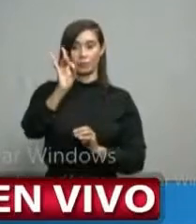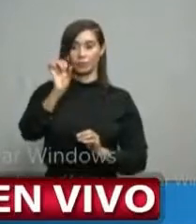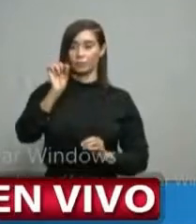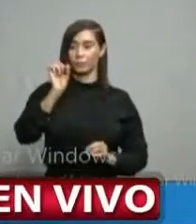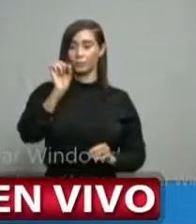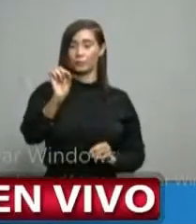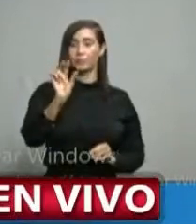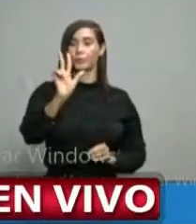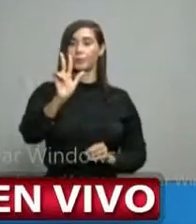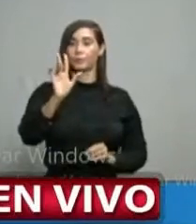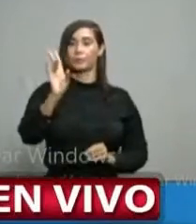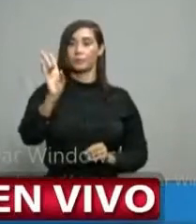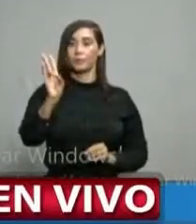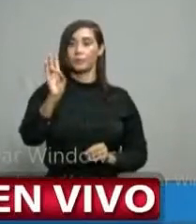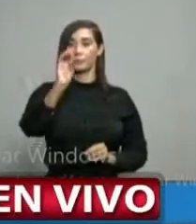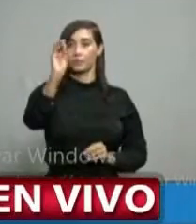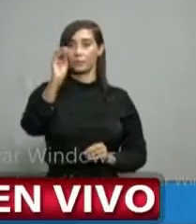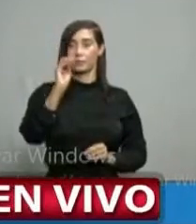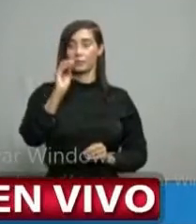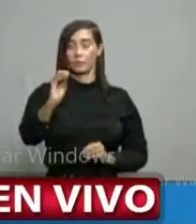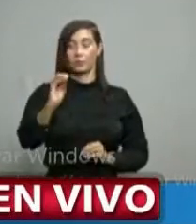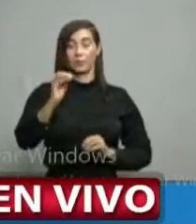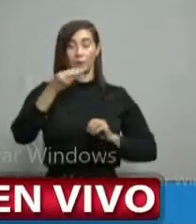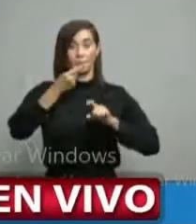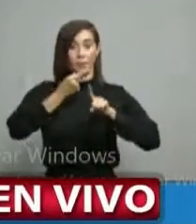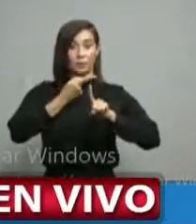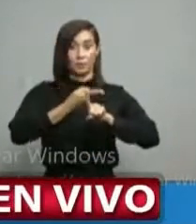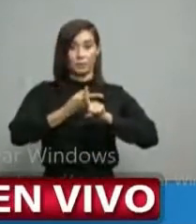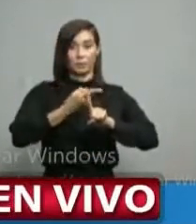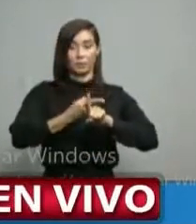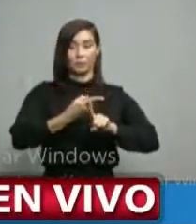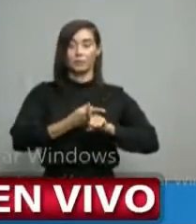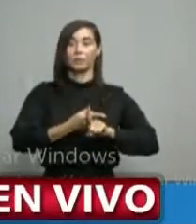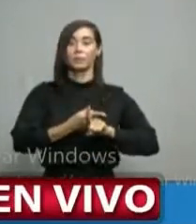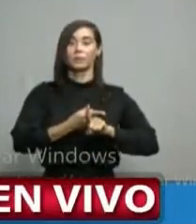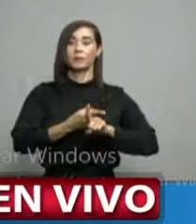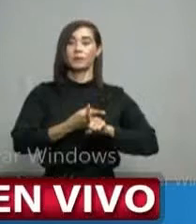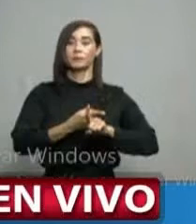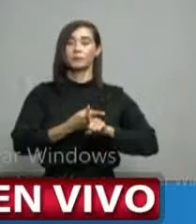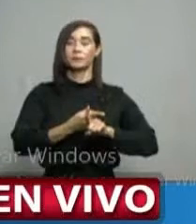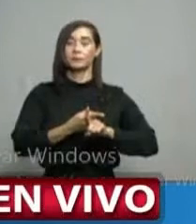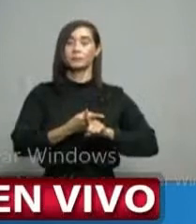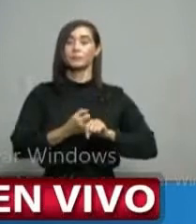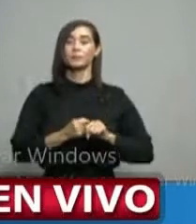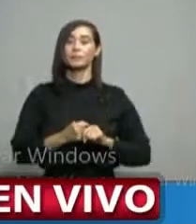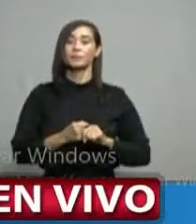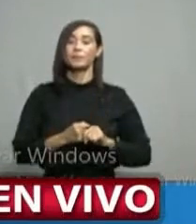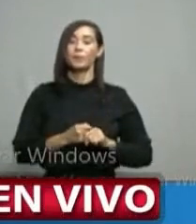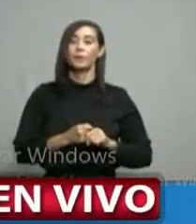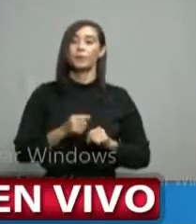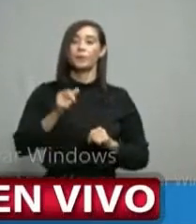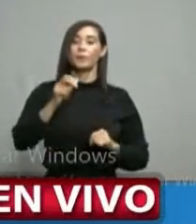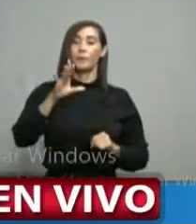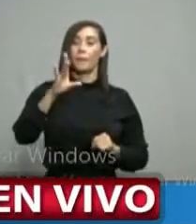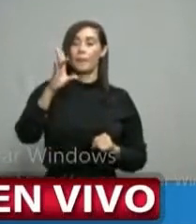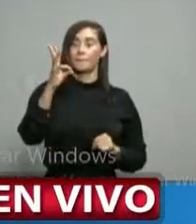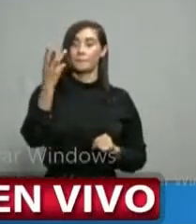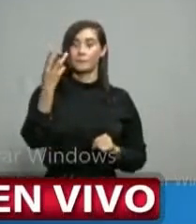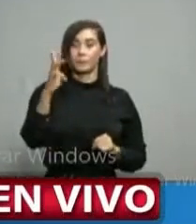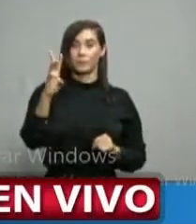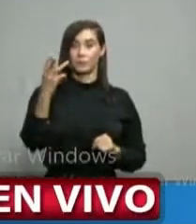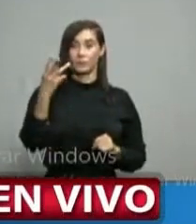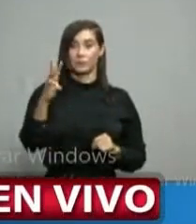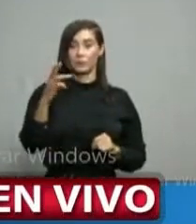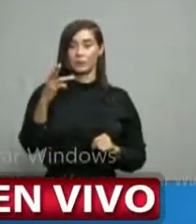.37% la positividad acumuladas, 16